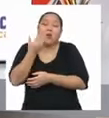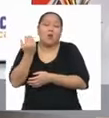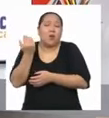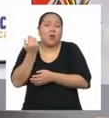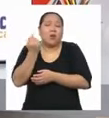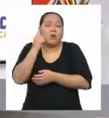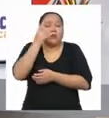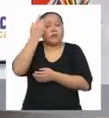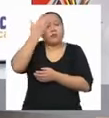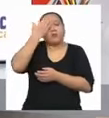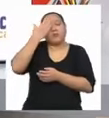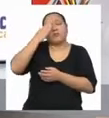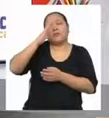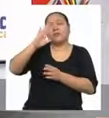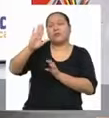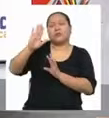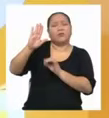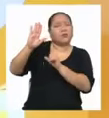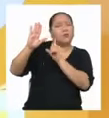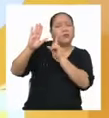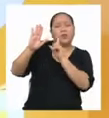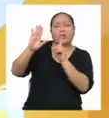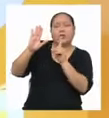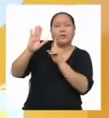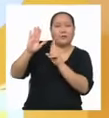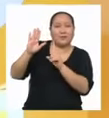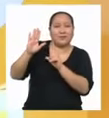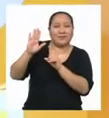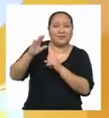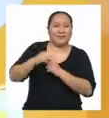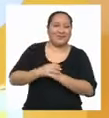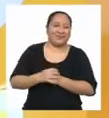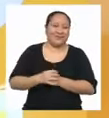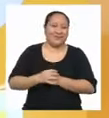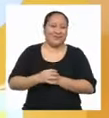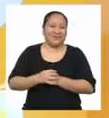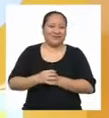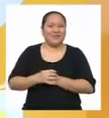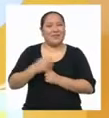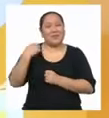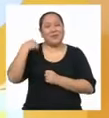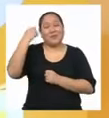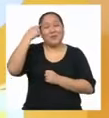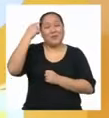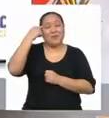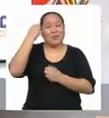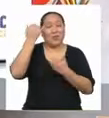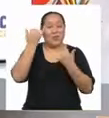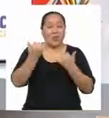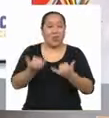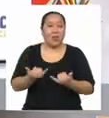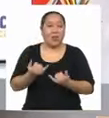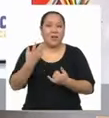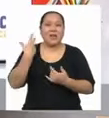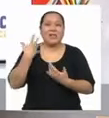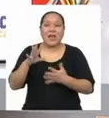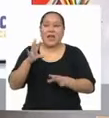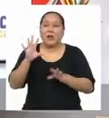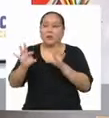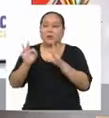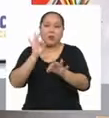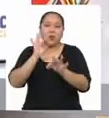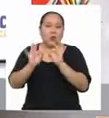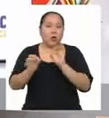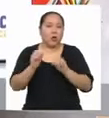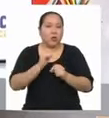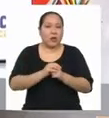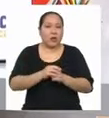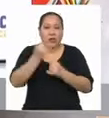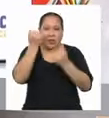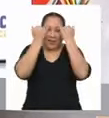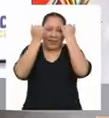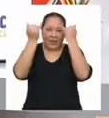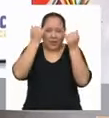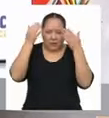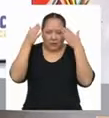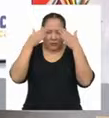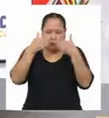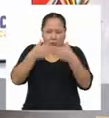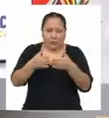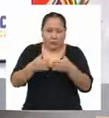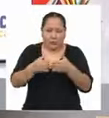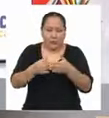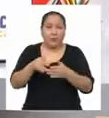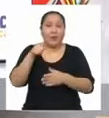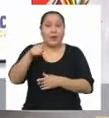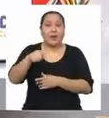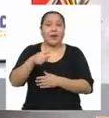indiferente Creo que hoy día Hemos encontrado Puntos clave Para realizar acciones Concretas